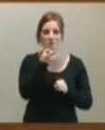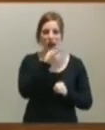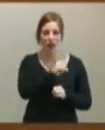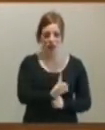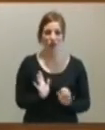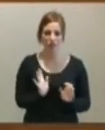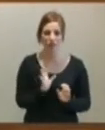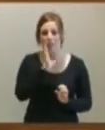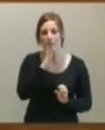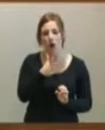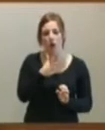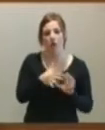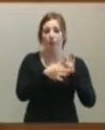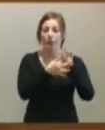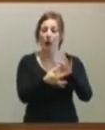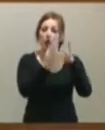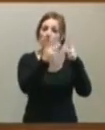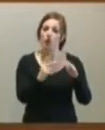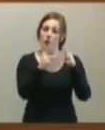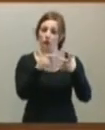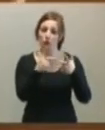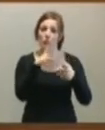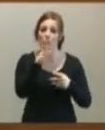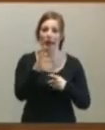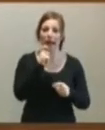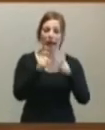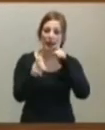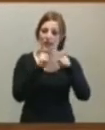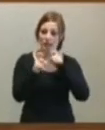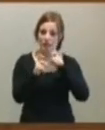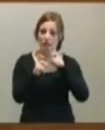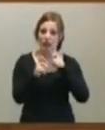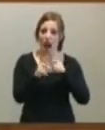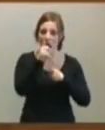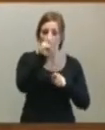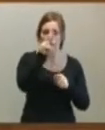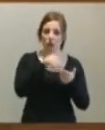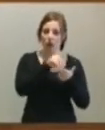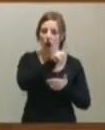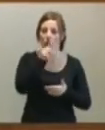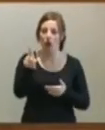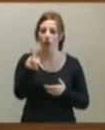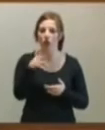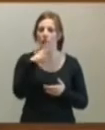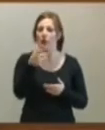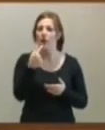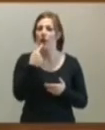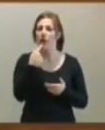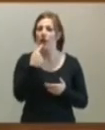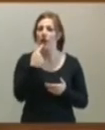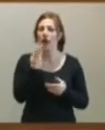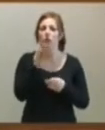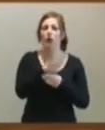refiere respecto a los números de quejas tramitadas? A las tramitadas en el año 2011. ¿Por qué cita en su exposición de